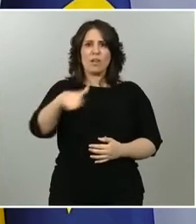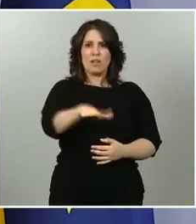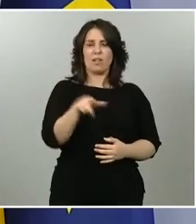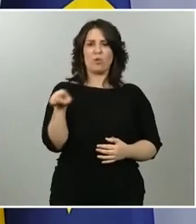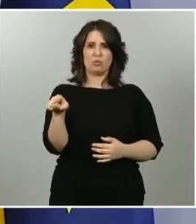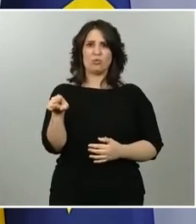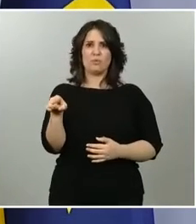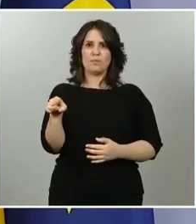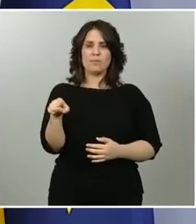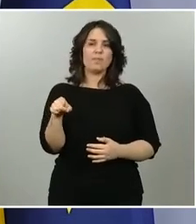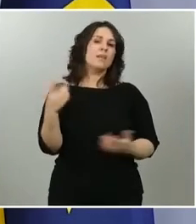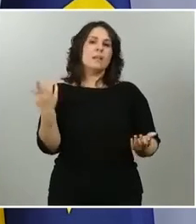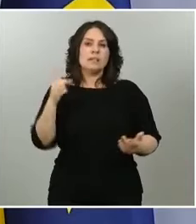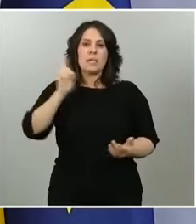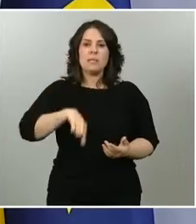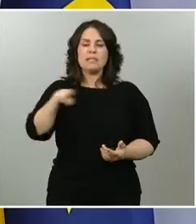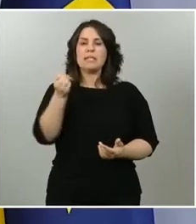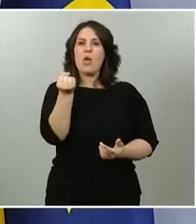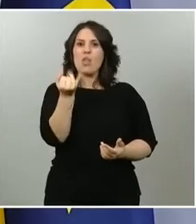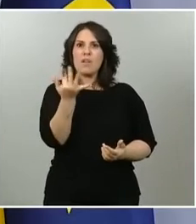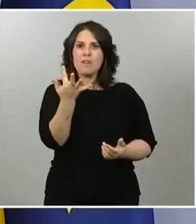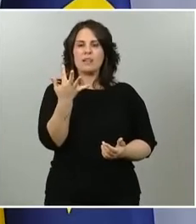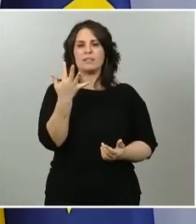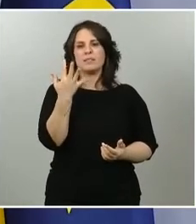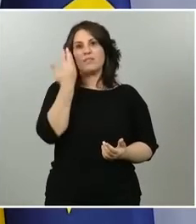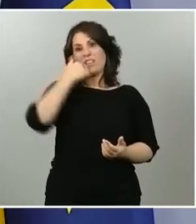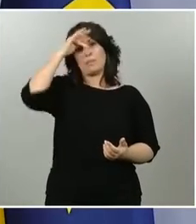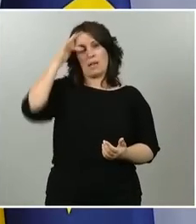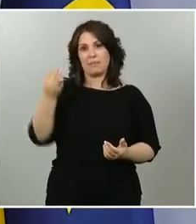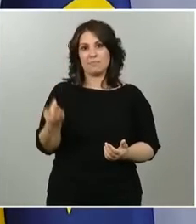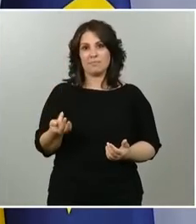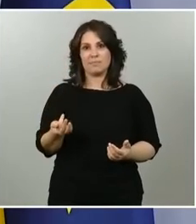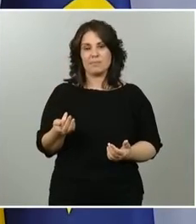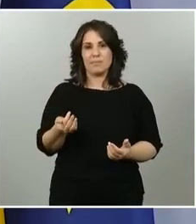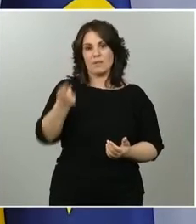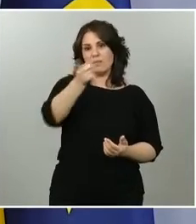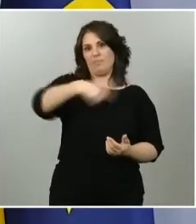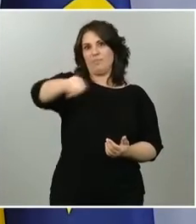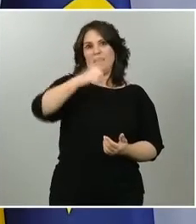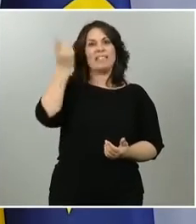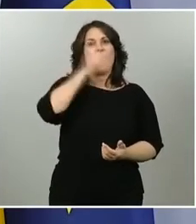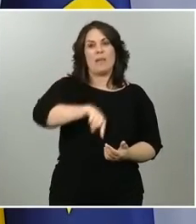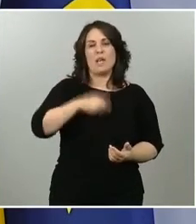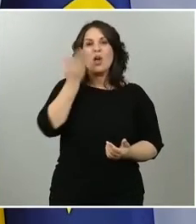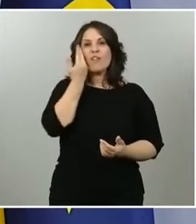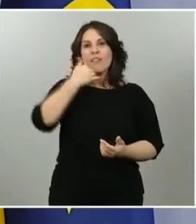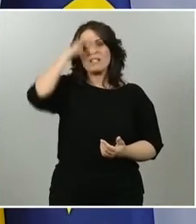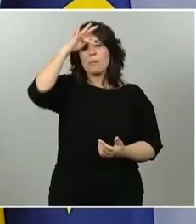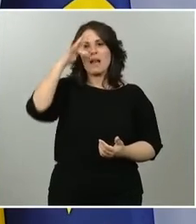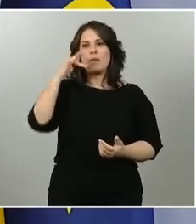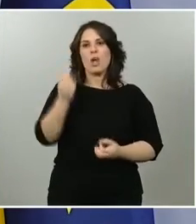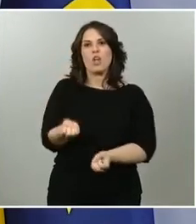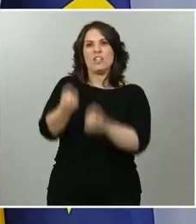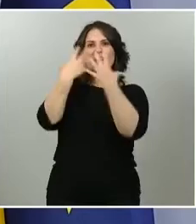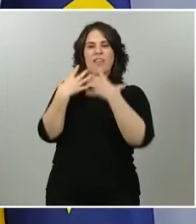también son cifras que se producen un fin de semana. Y todos hemos ido viendo cómo los fines de semana siempre hay un sesgo de notificación que veremos cómo se